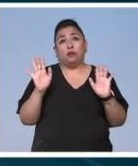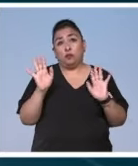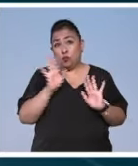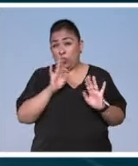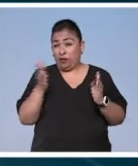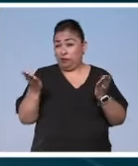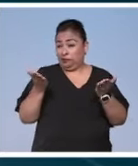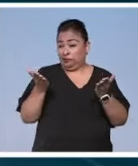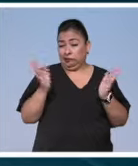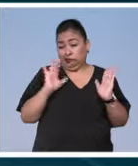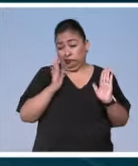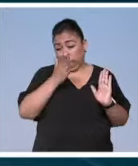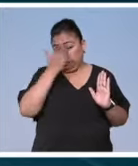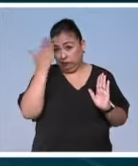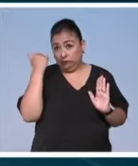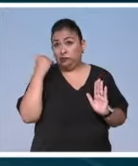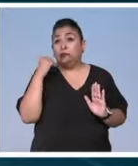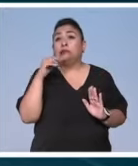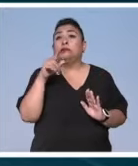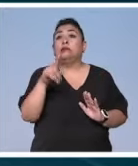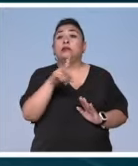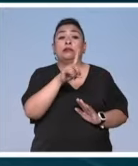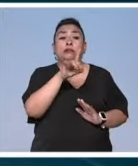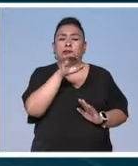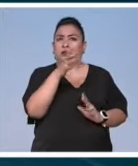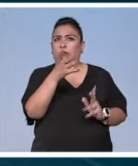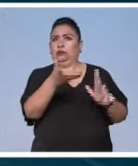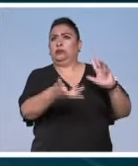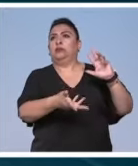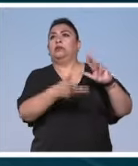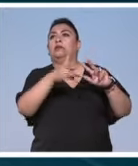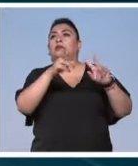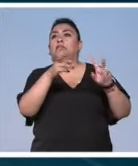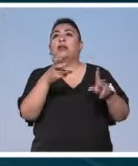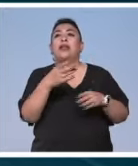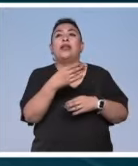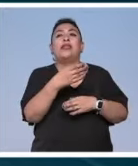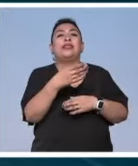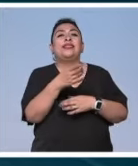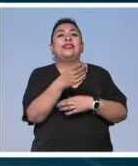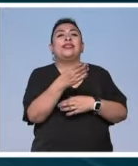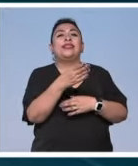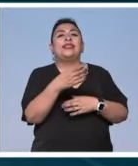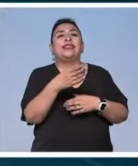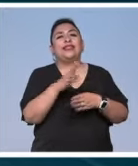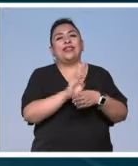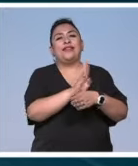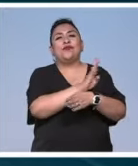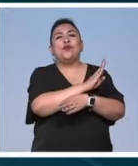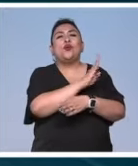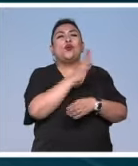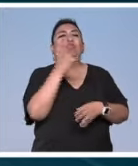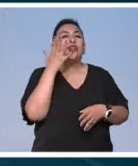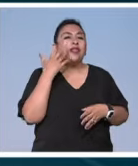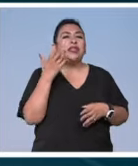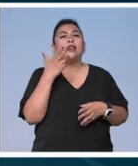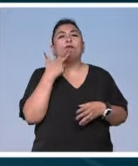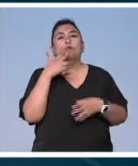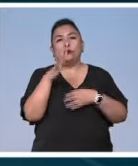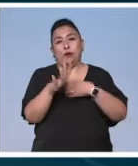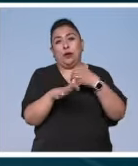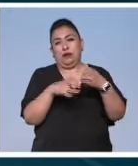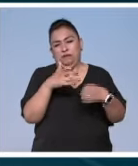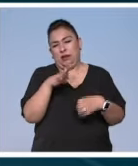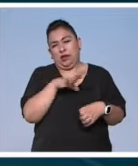puedan dialogar en algún momento. Inclusive Damien Hirst polémico por la cuestión del tibón tigre. Y de los animales, del uso de animales en general para